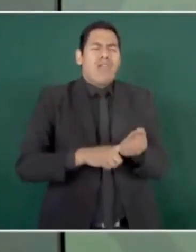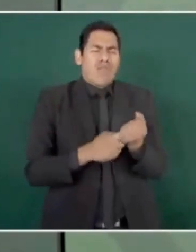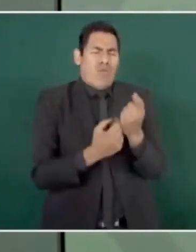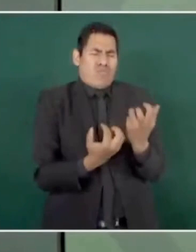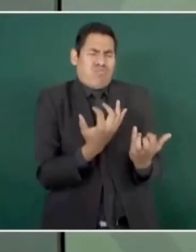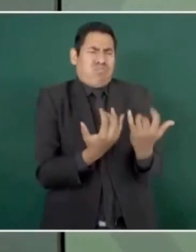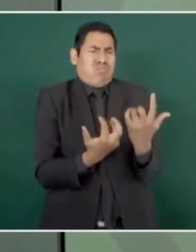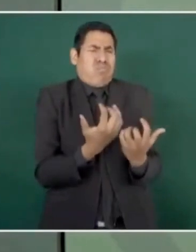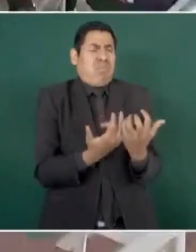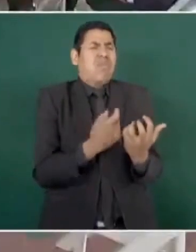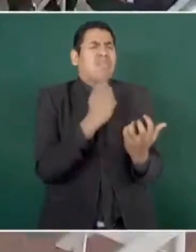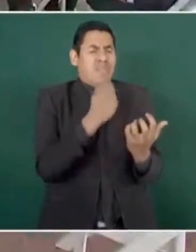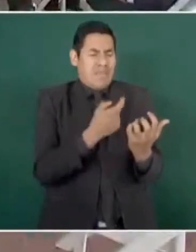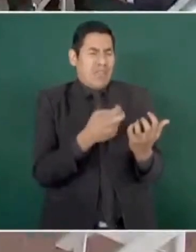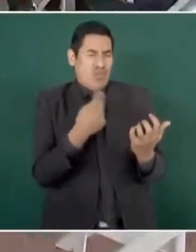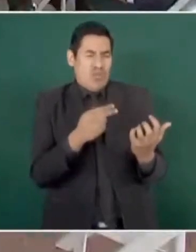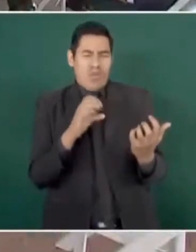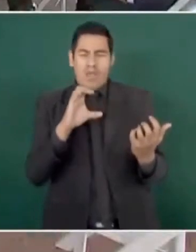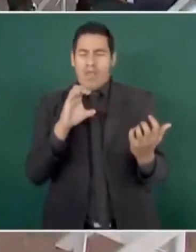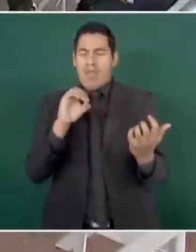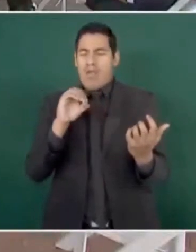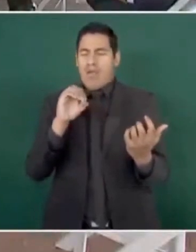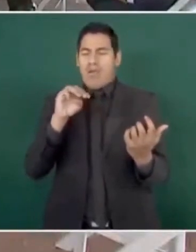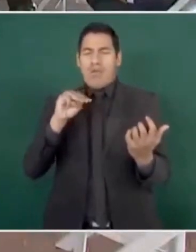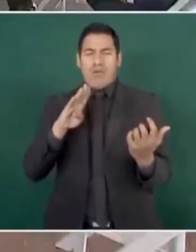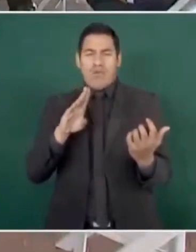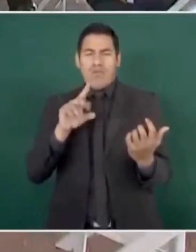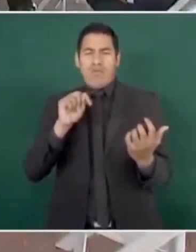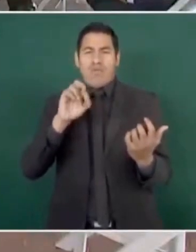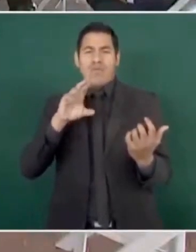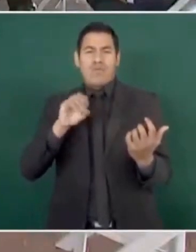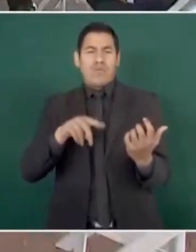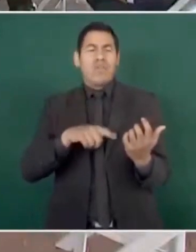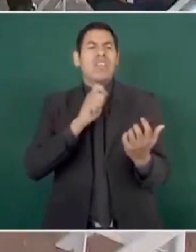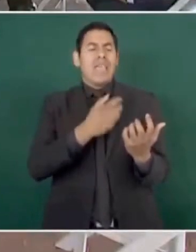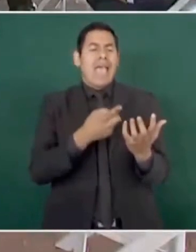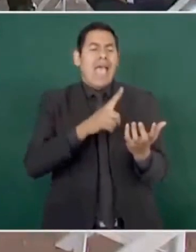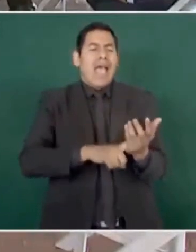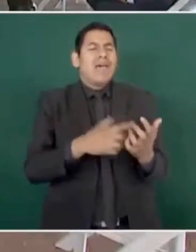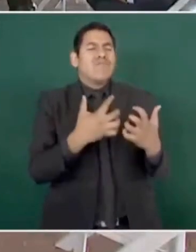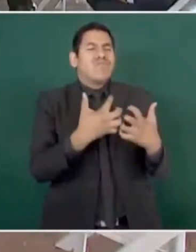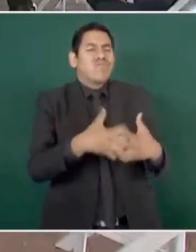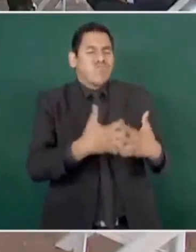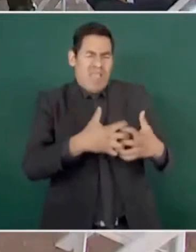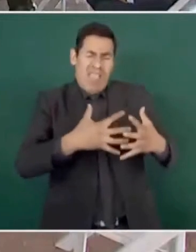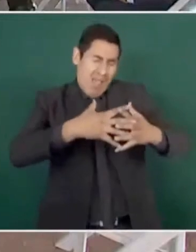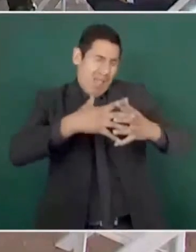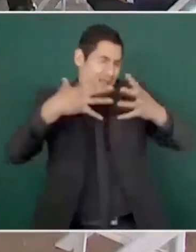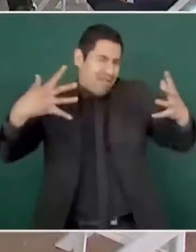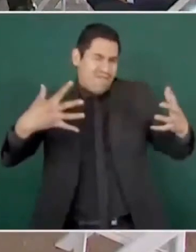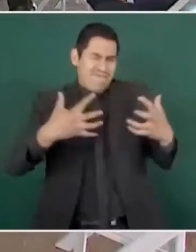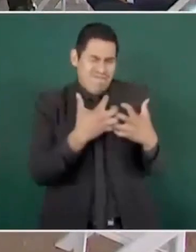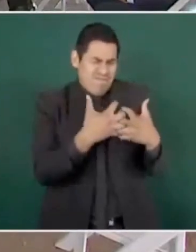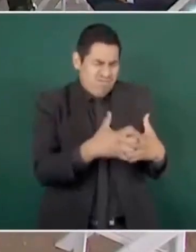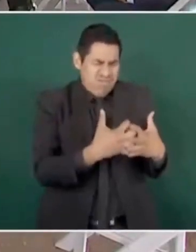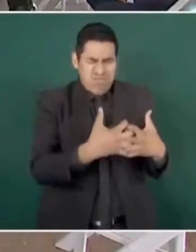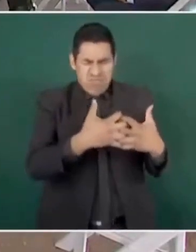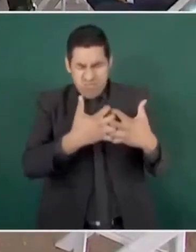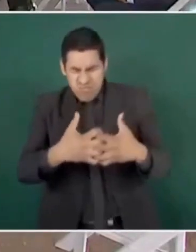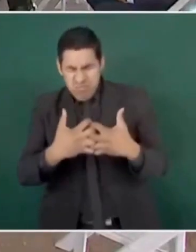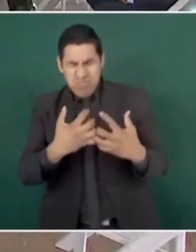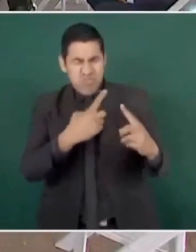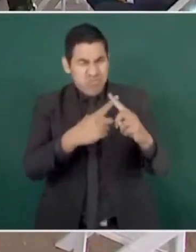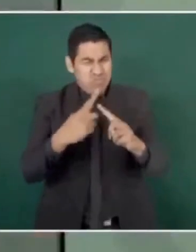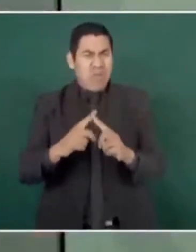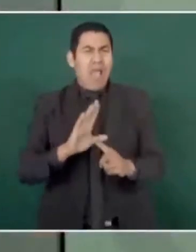plantas, de combustión interna, tienen la ventaja, son como motores, motores enormes, de los